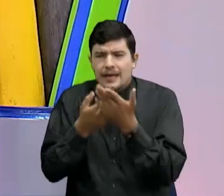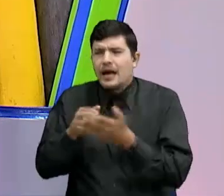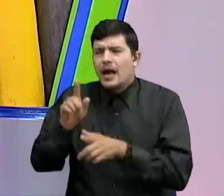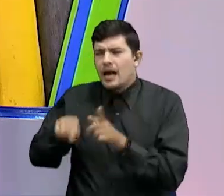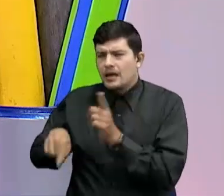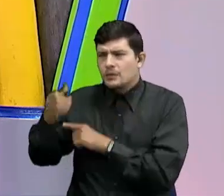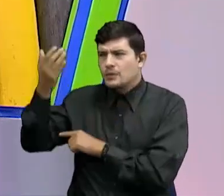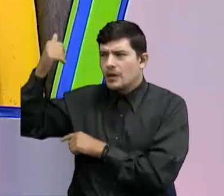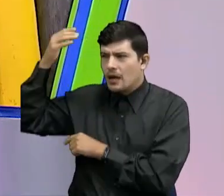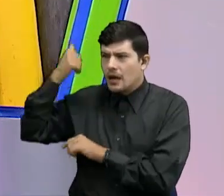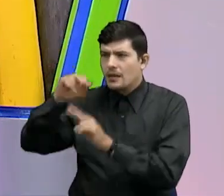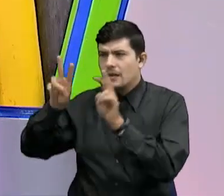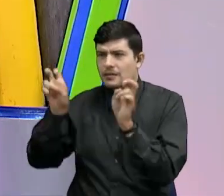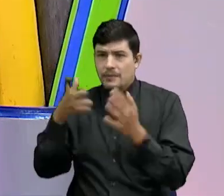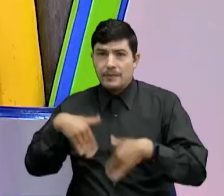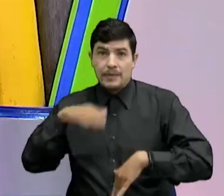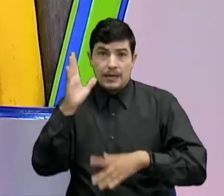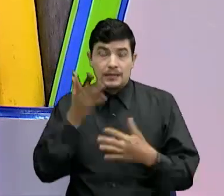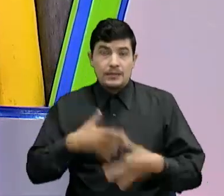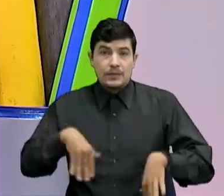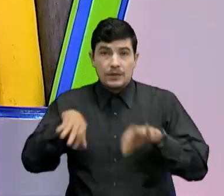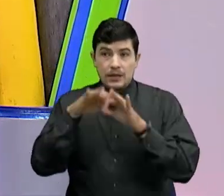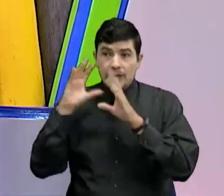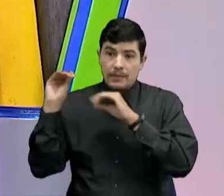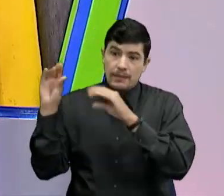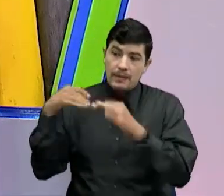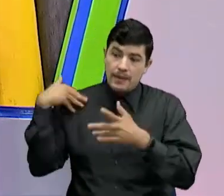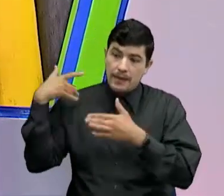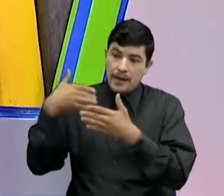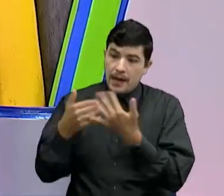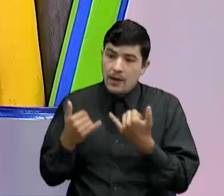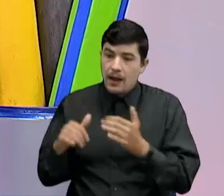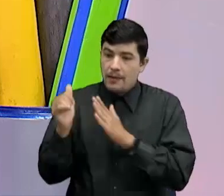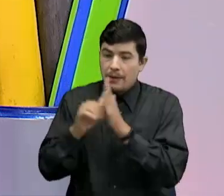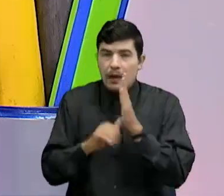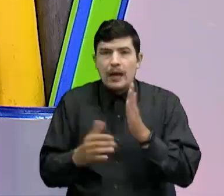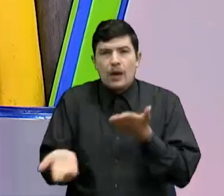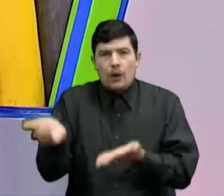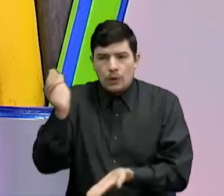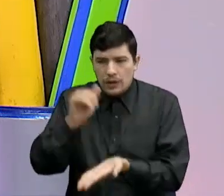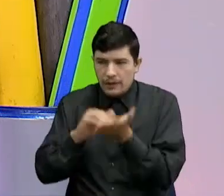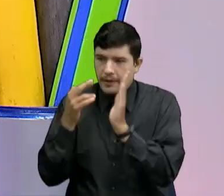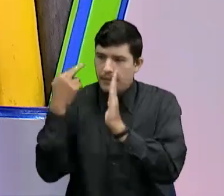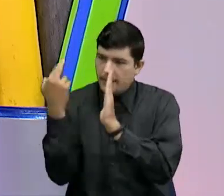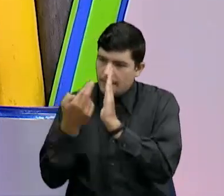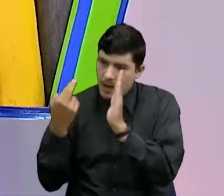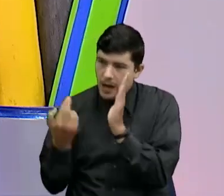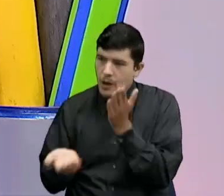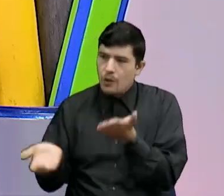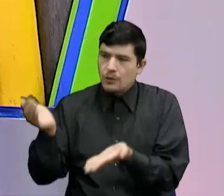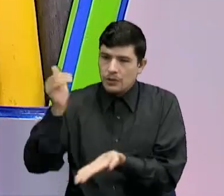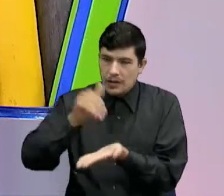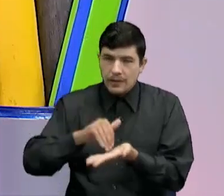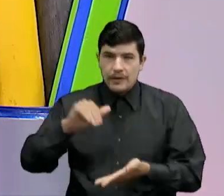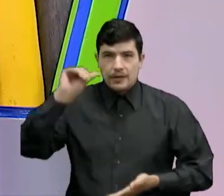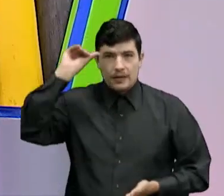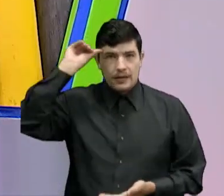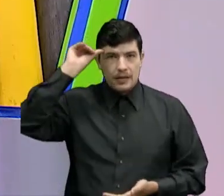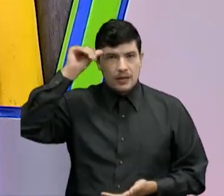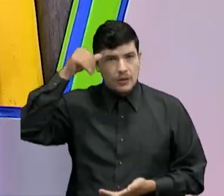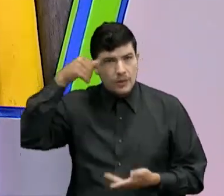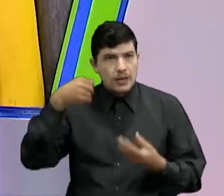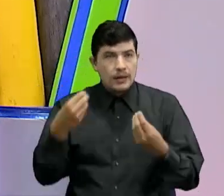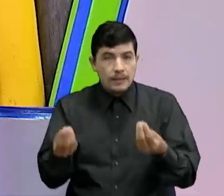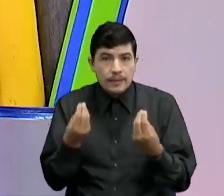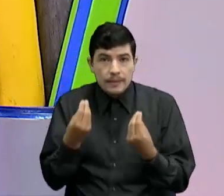algunos de los temas Más importantes que hemos tratado Durante el programa Y volverlos a ver, volverlos a recordar Para que